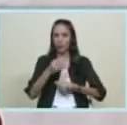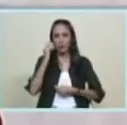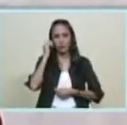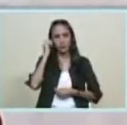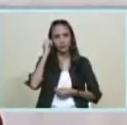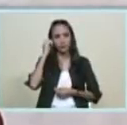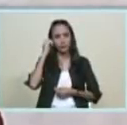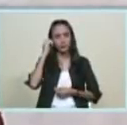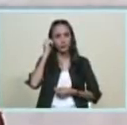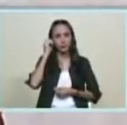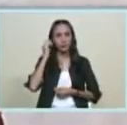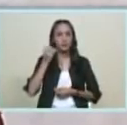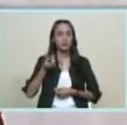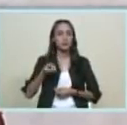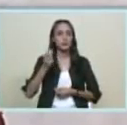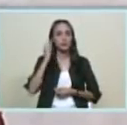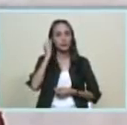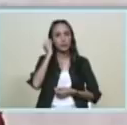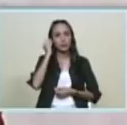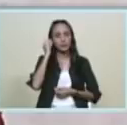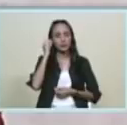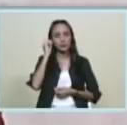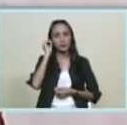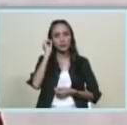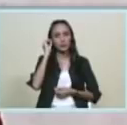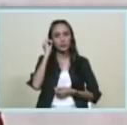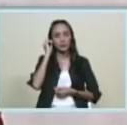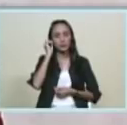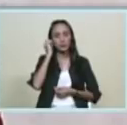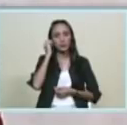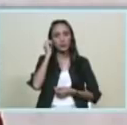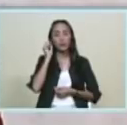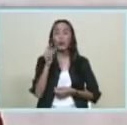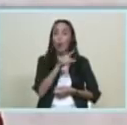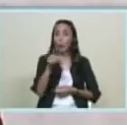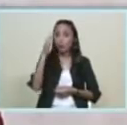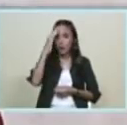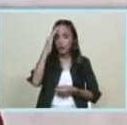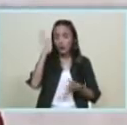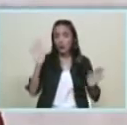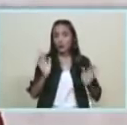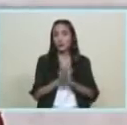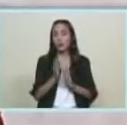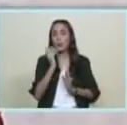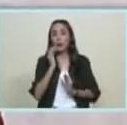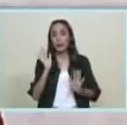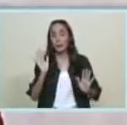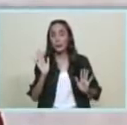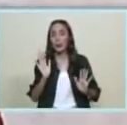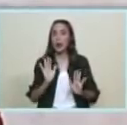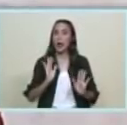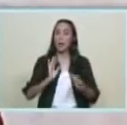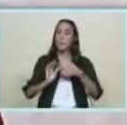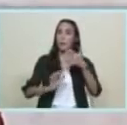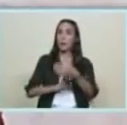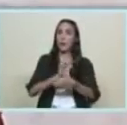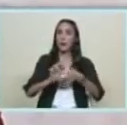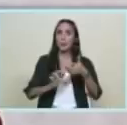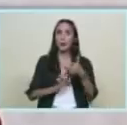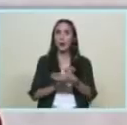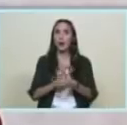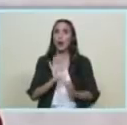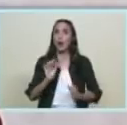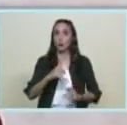y ustedes saben que si hay un tema donde yo pueda ayudar